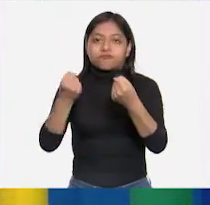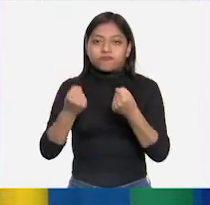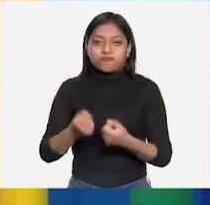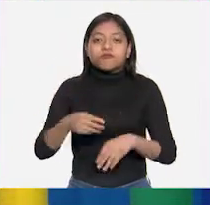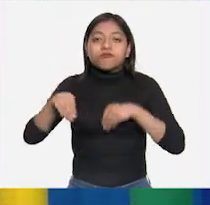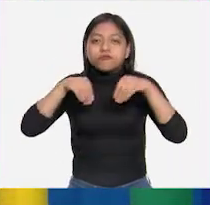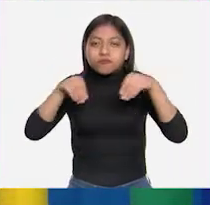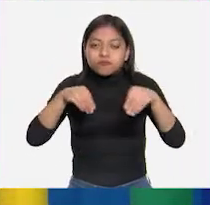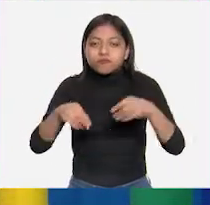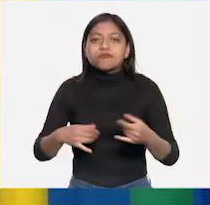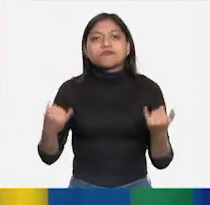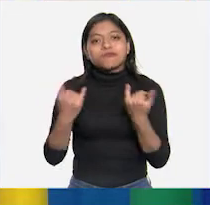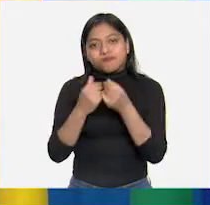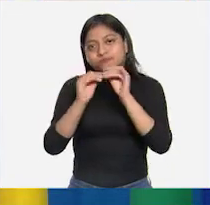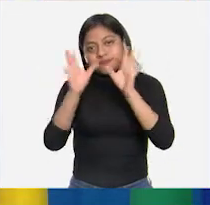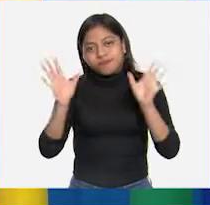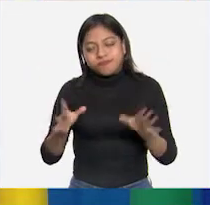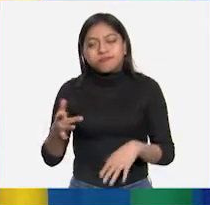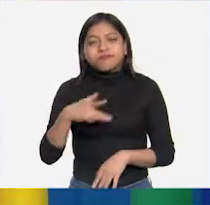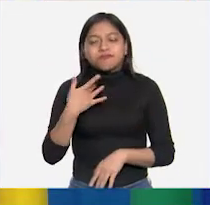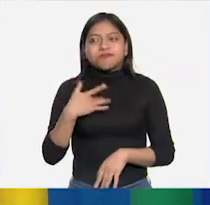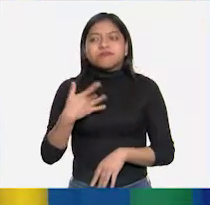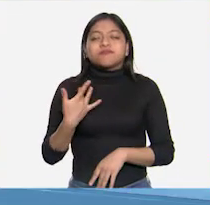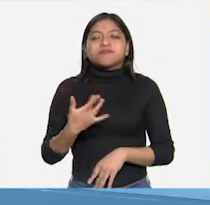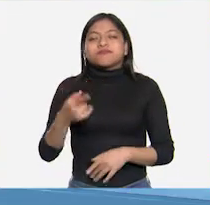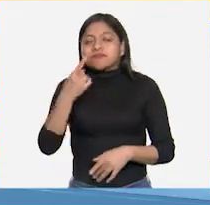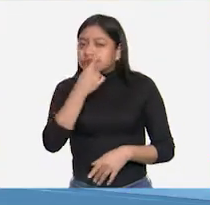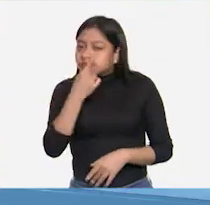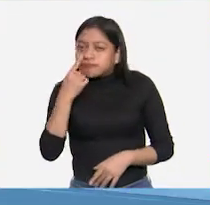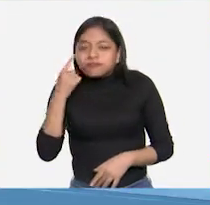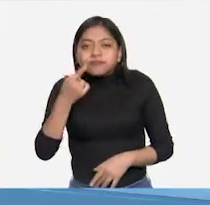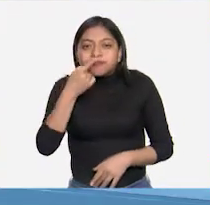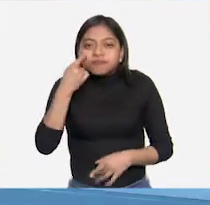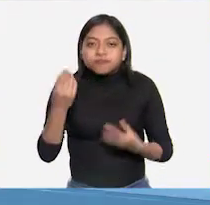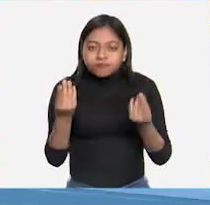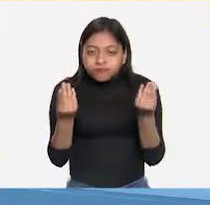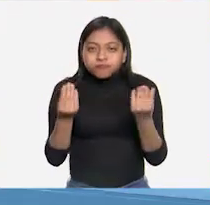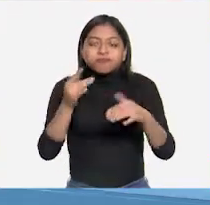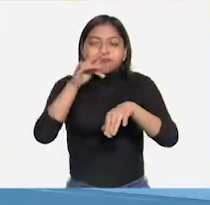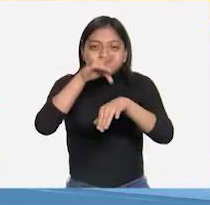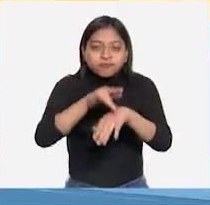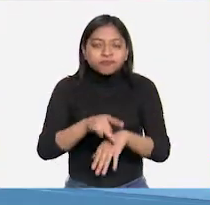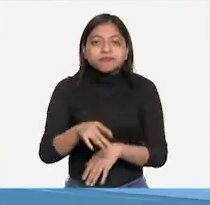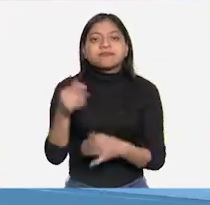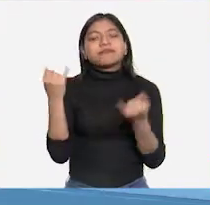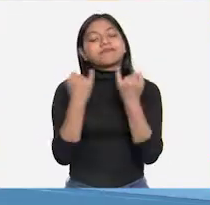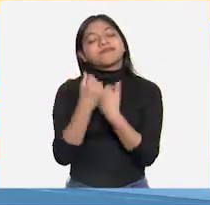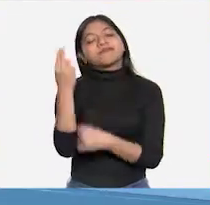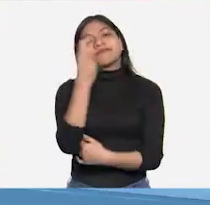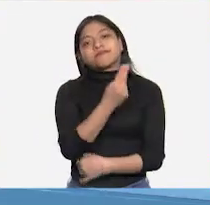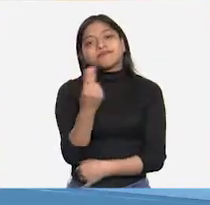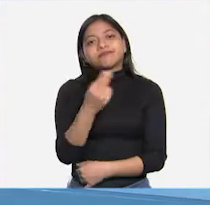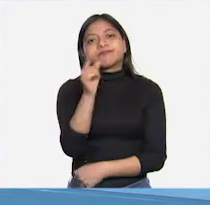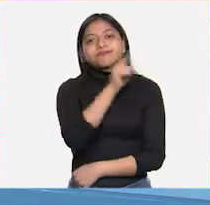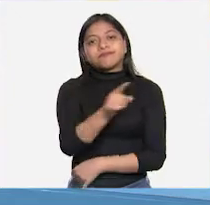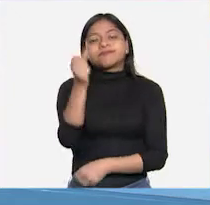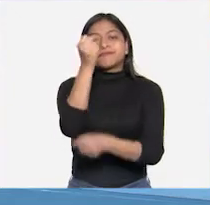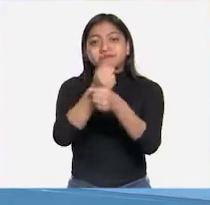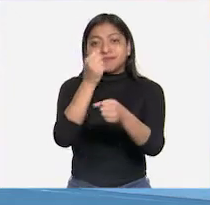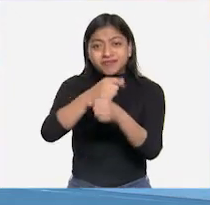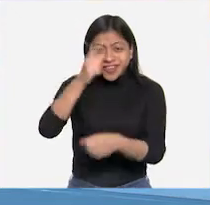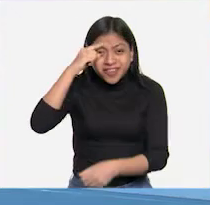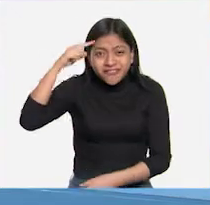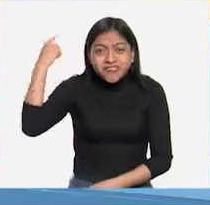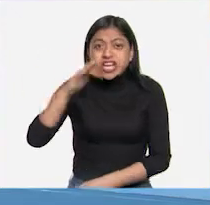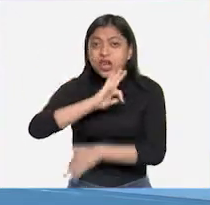movimiento y también del uso de los sentidos. Pero además hay que tener práctica, porque aunque parece sencillo, no es